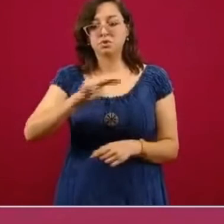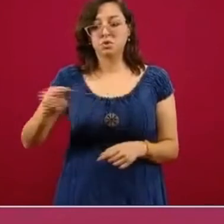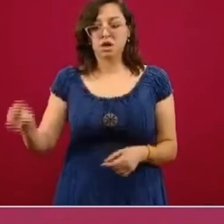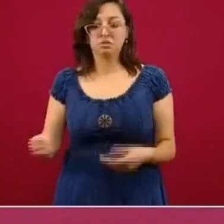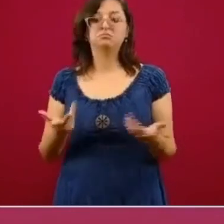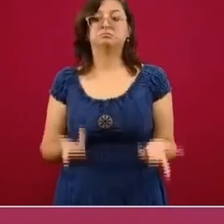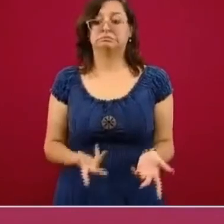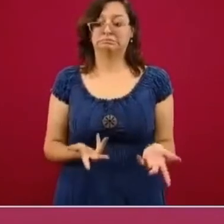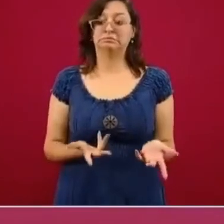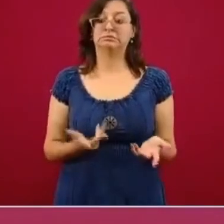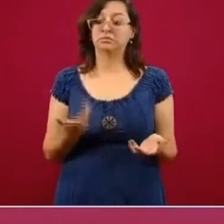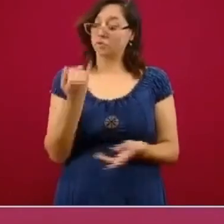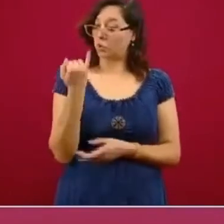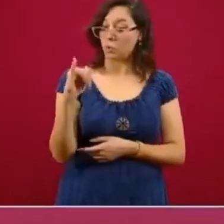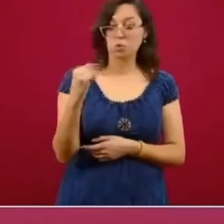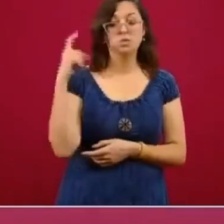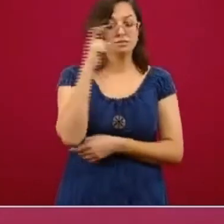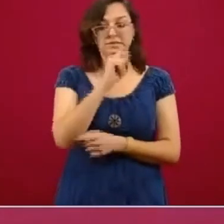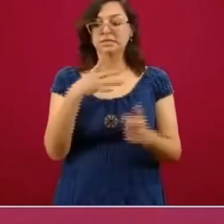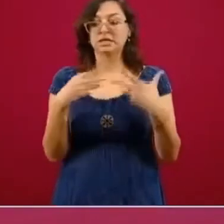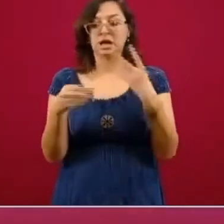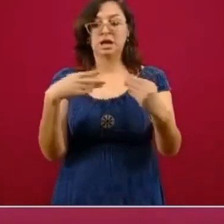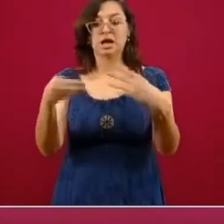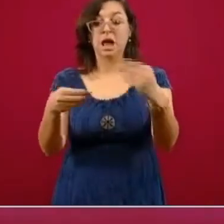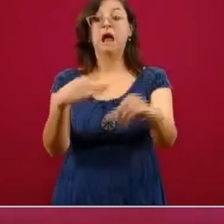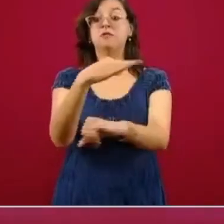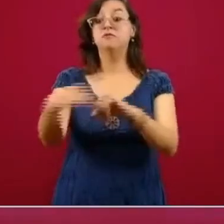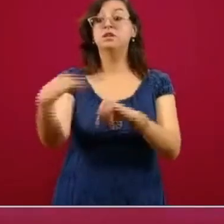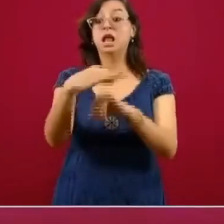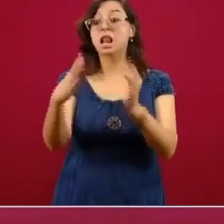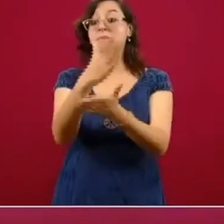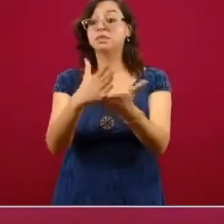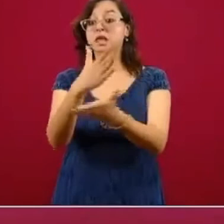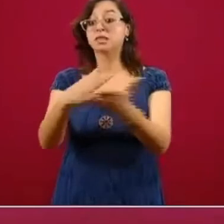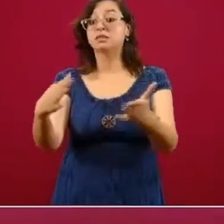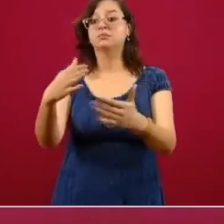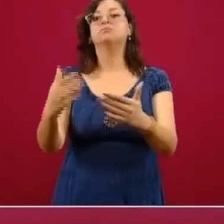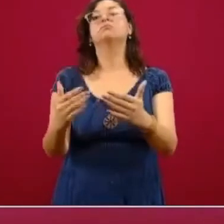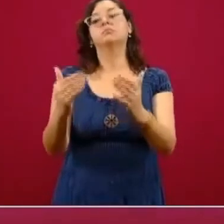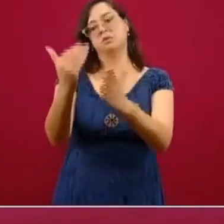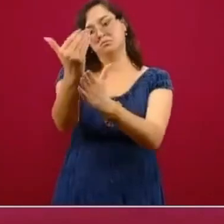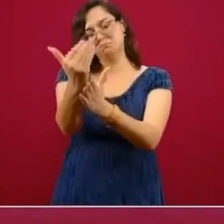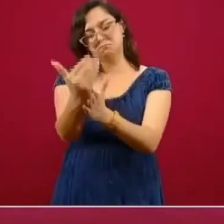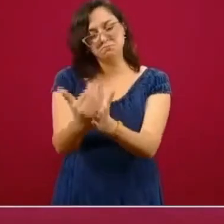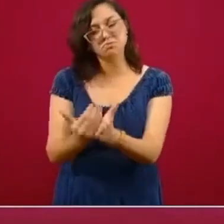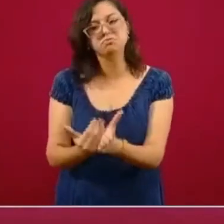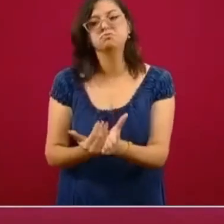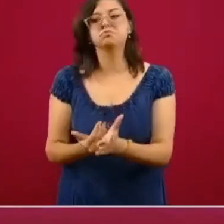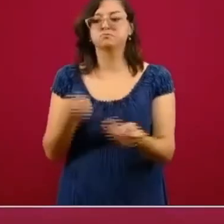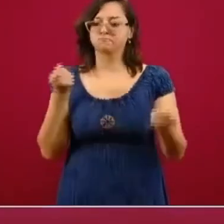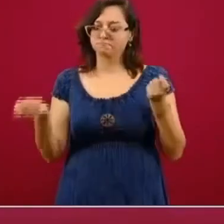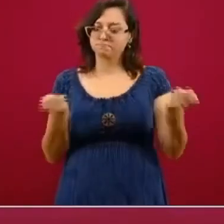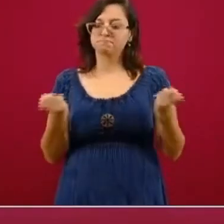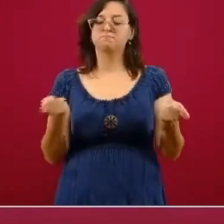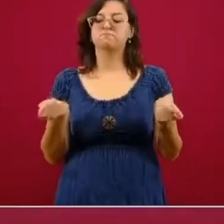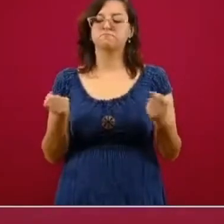Reto importante durante todo junio también y rumbo a mitad de junio lograron apretar y lograron